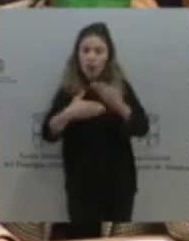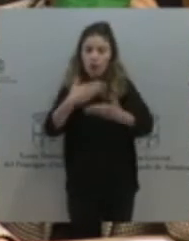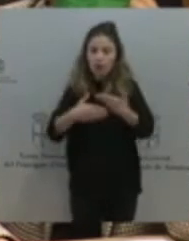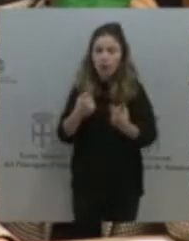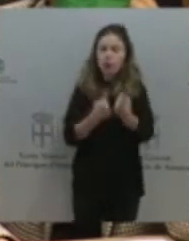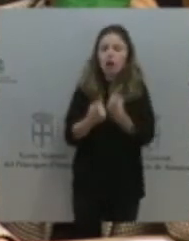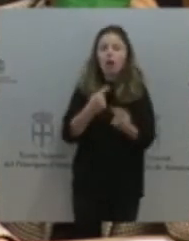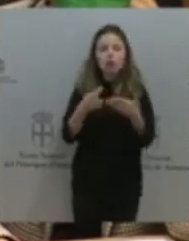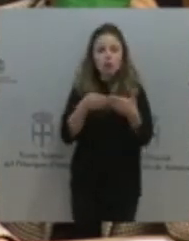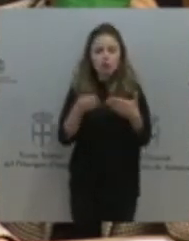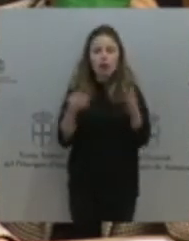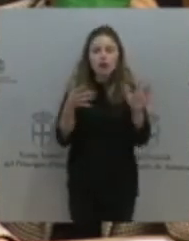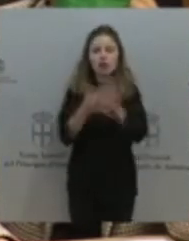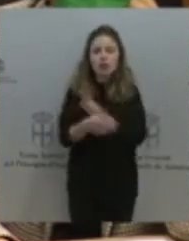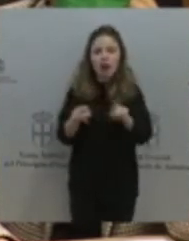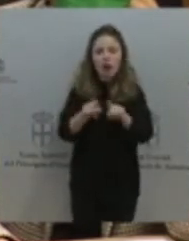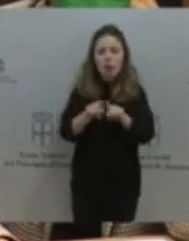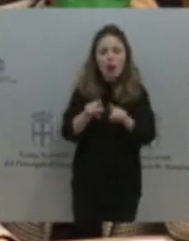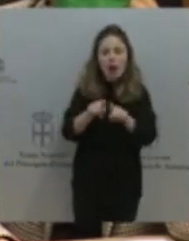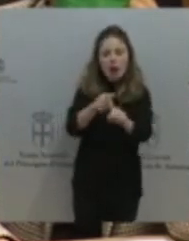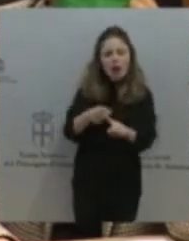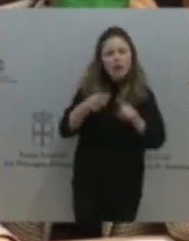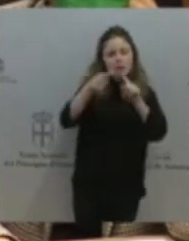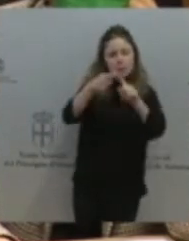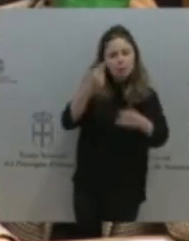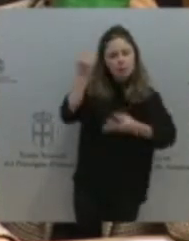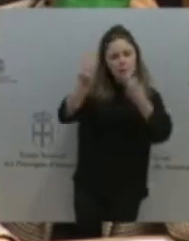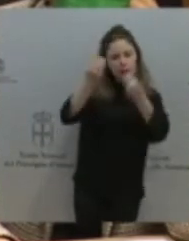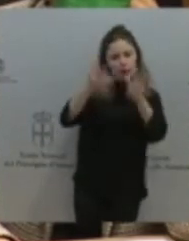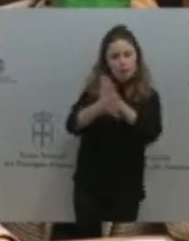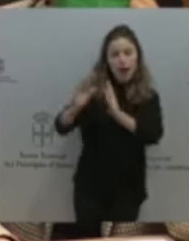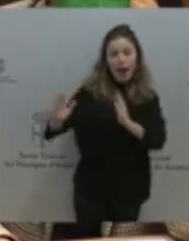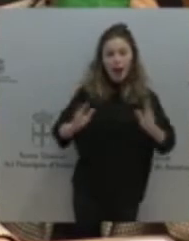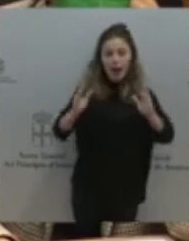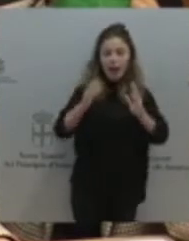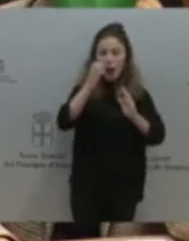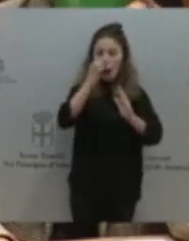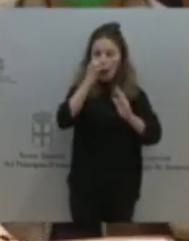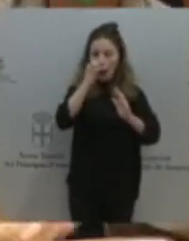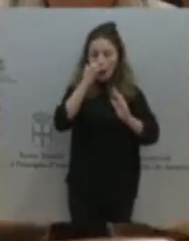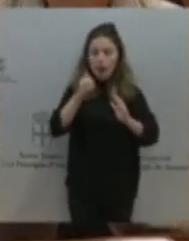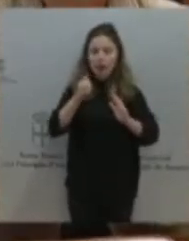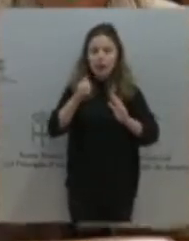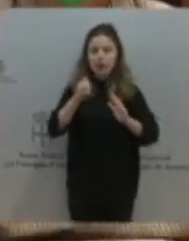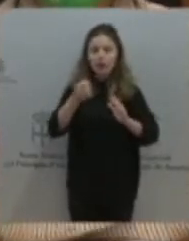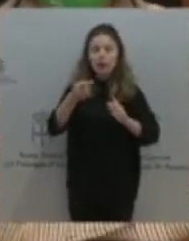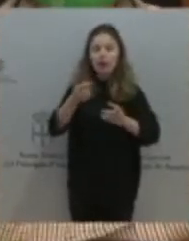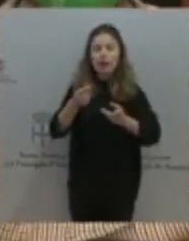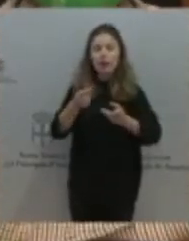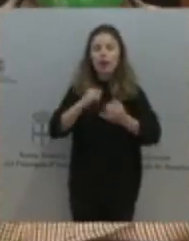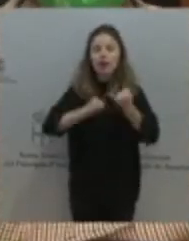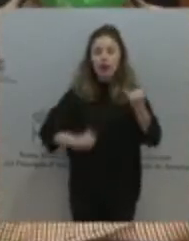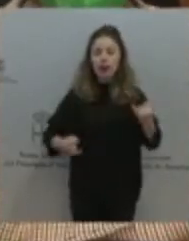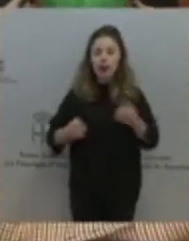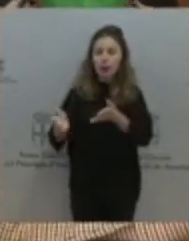la generación de expectativas alrededor de la energía eólica y de otros proyectos, no solo en Asturias, sino a nivel general.